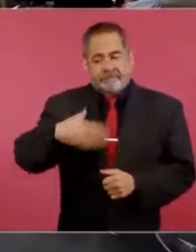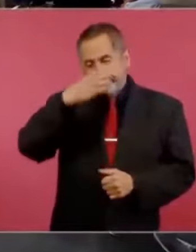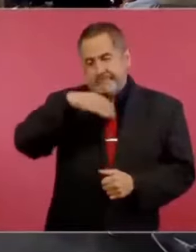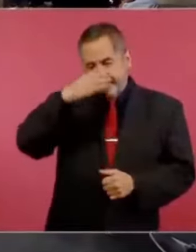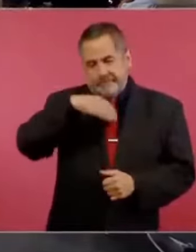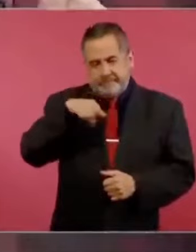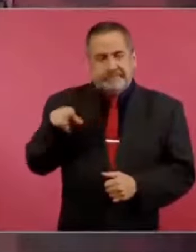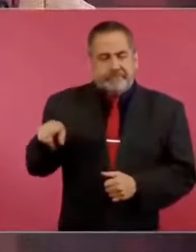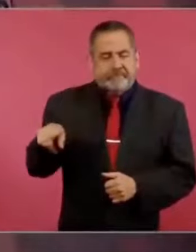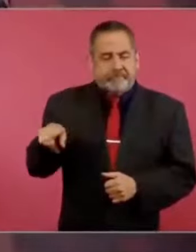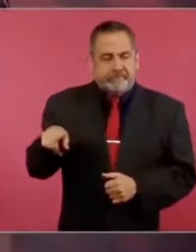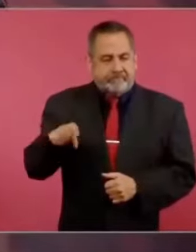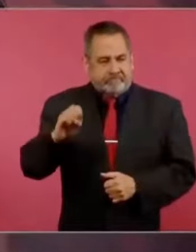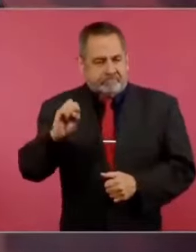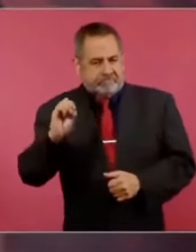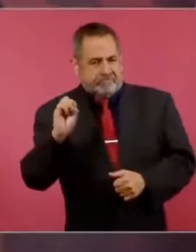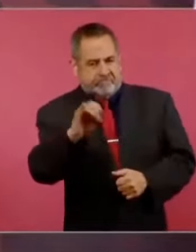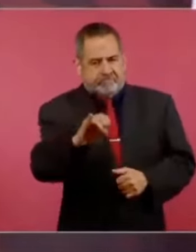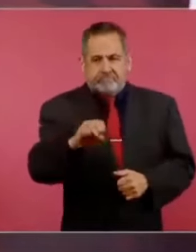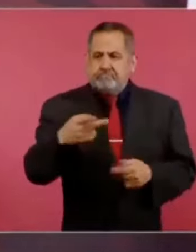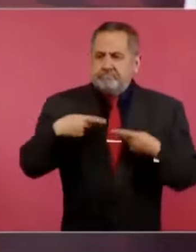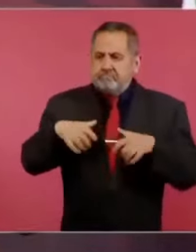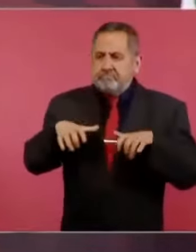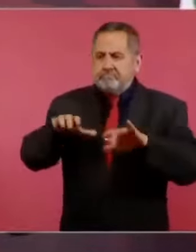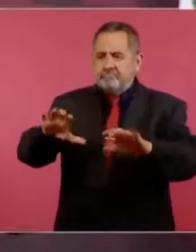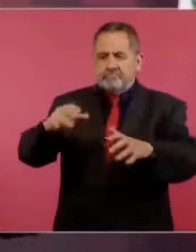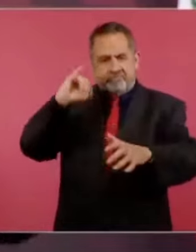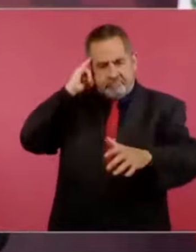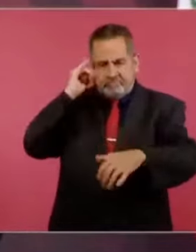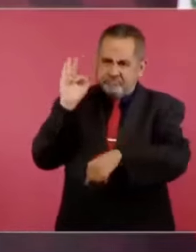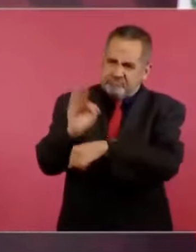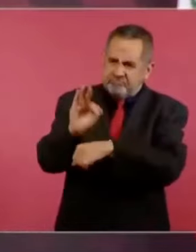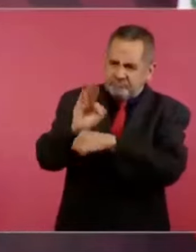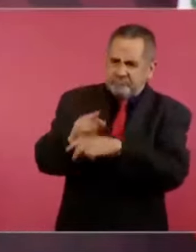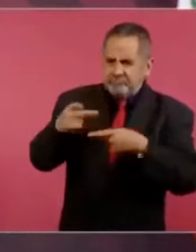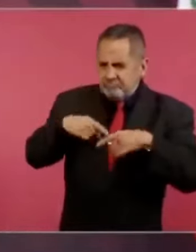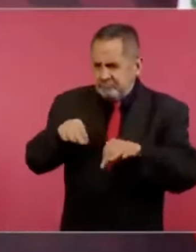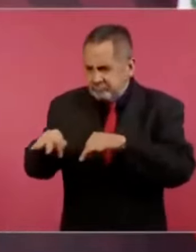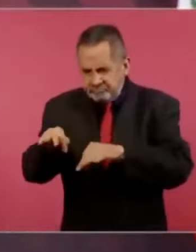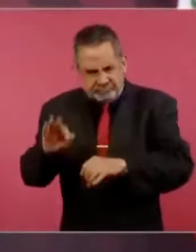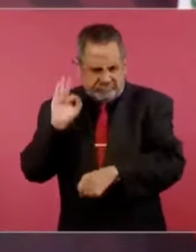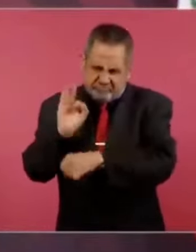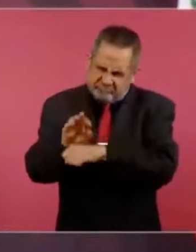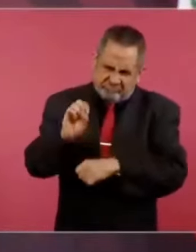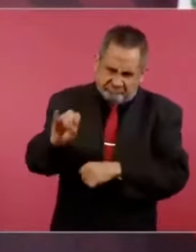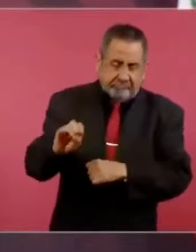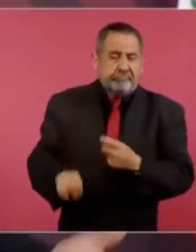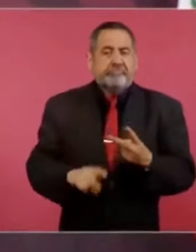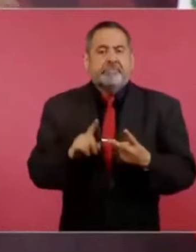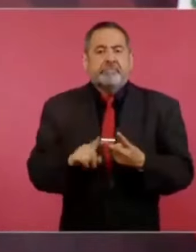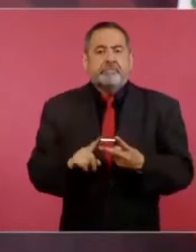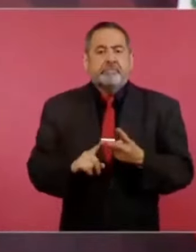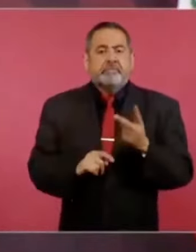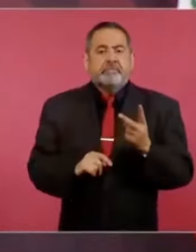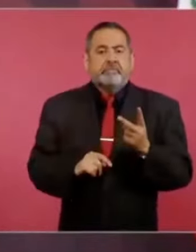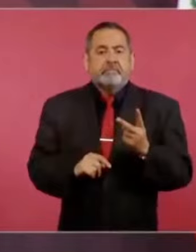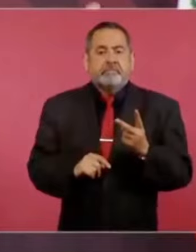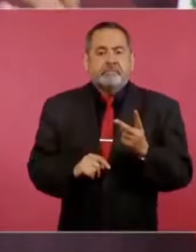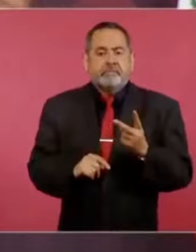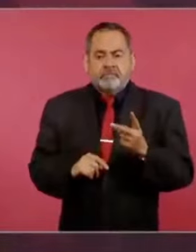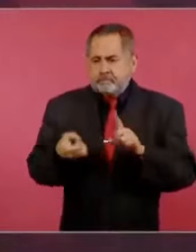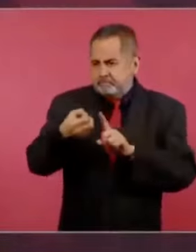del pueblo, de los campesinos, de los obreros. Segundo, se